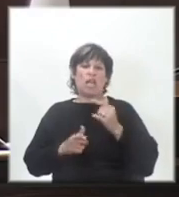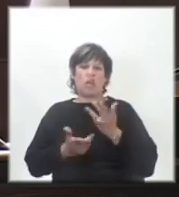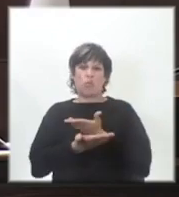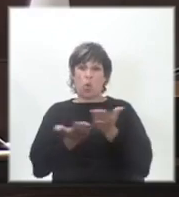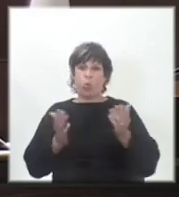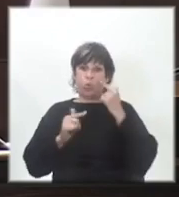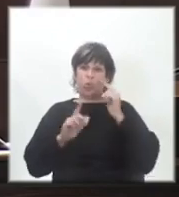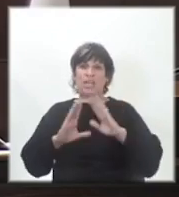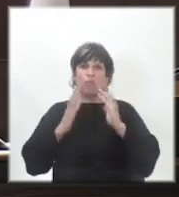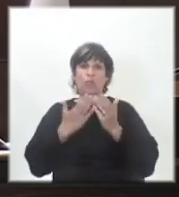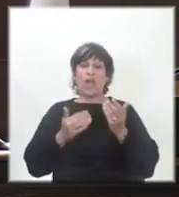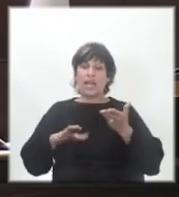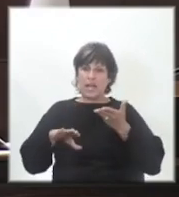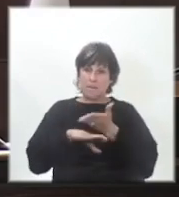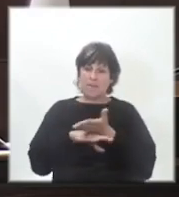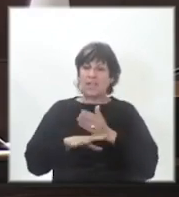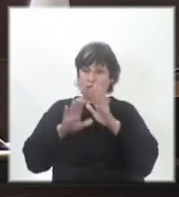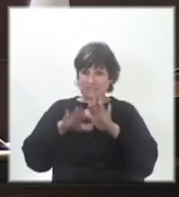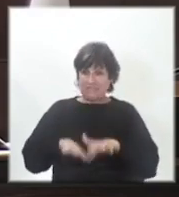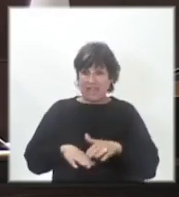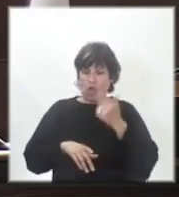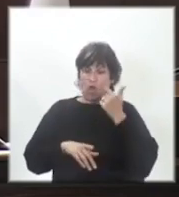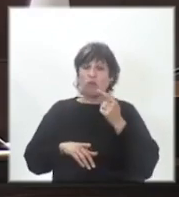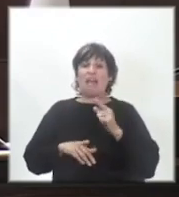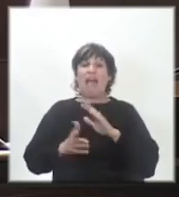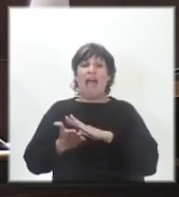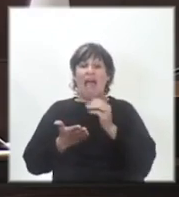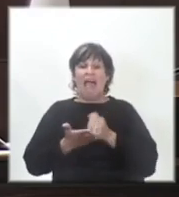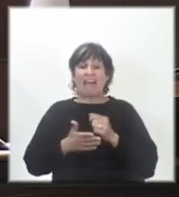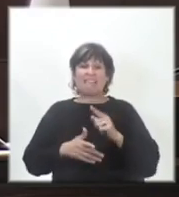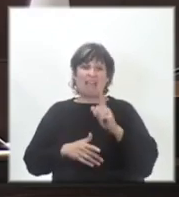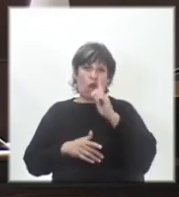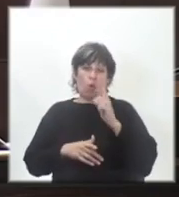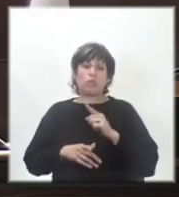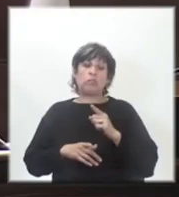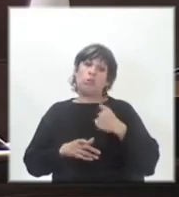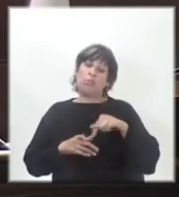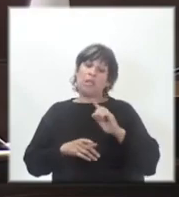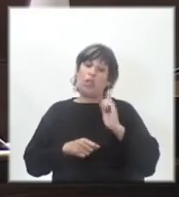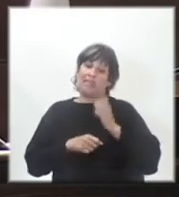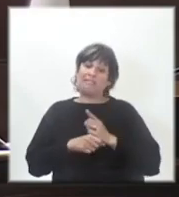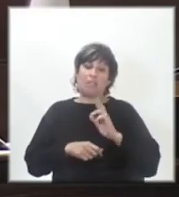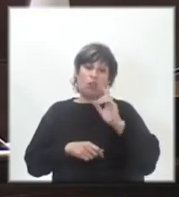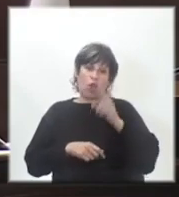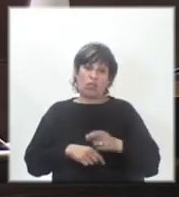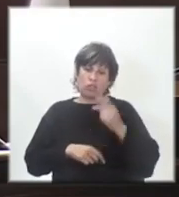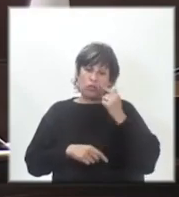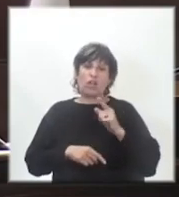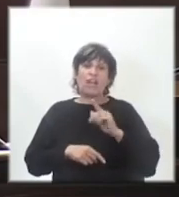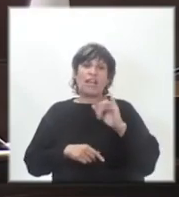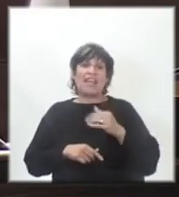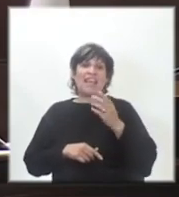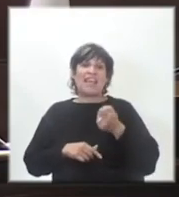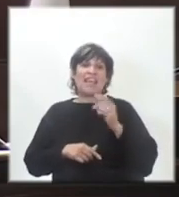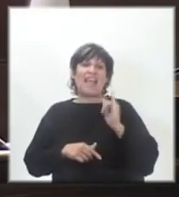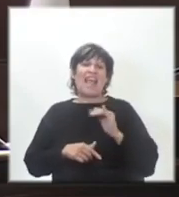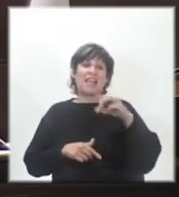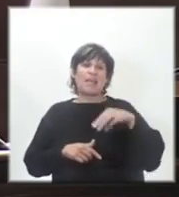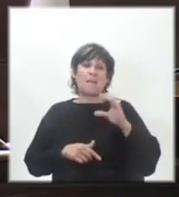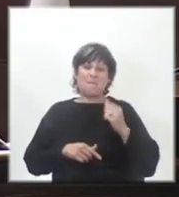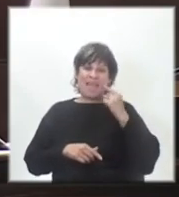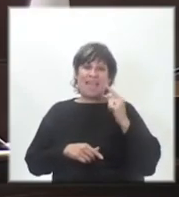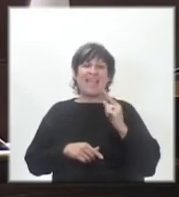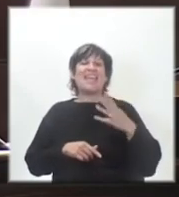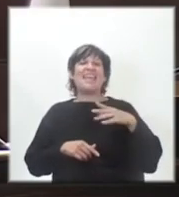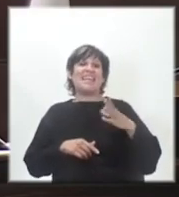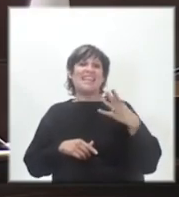Parodi que se quedara. Parodi se quedó hasta junio y resolvió de renunciar. Y Jaime Saavedra, que estaba en la Dirección Nacional